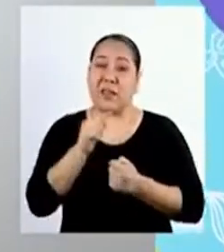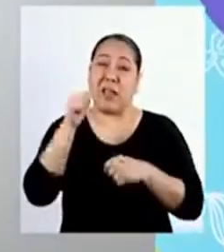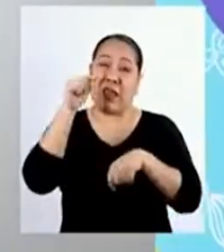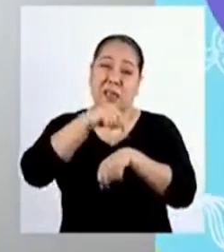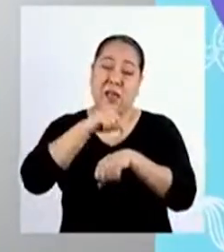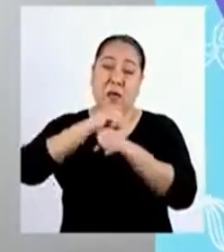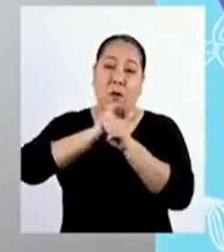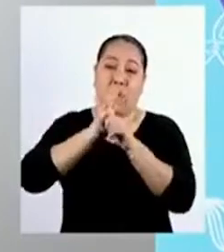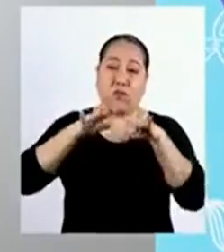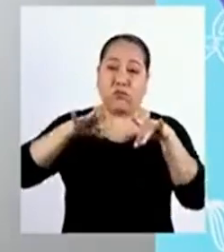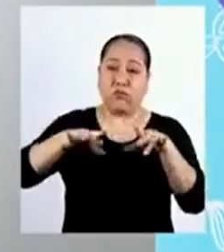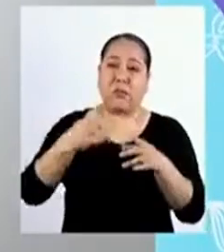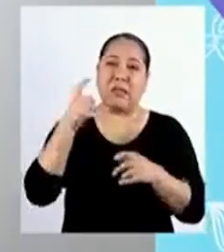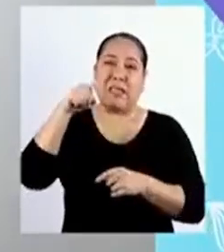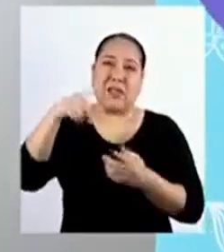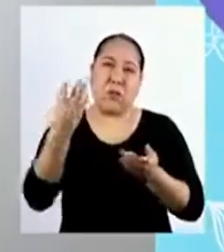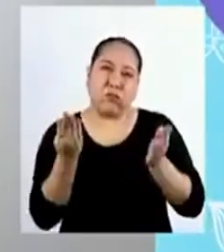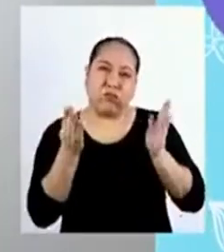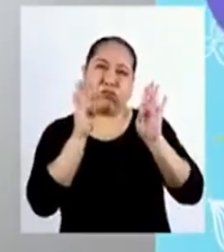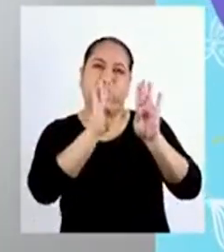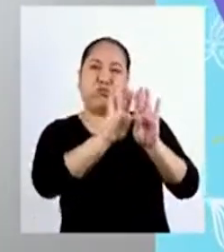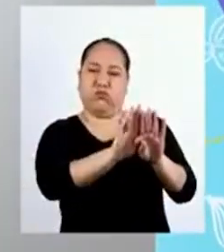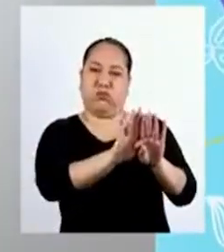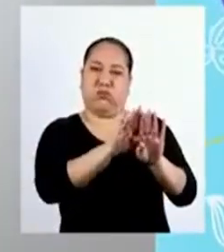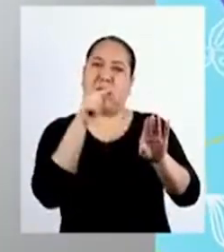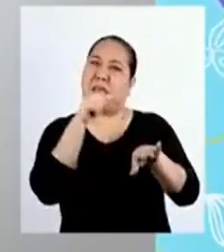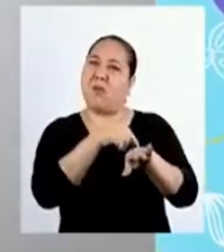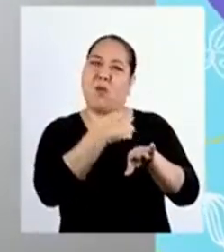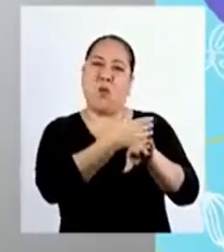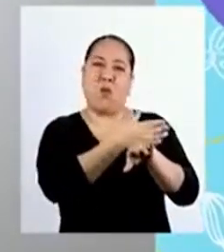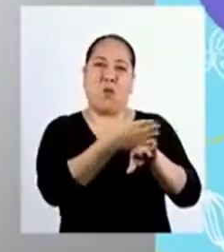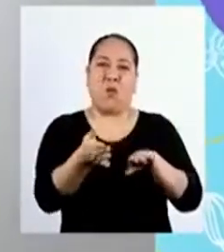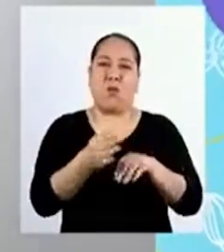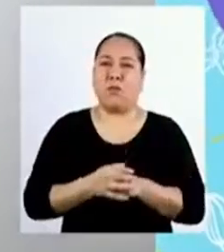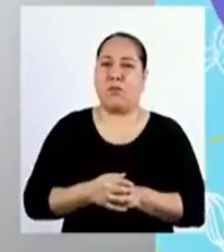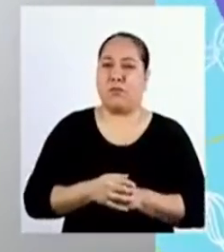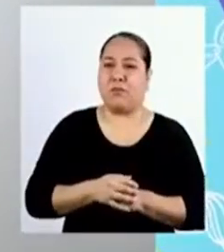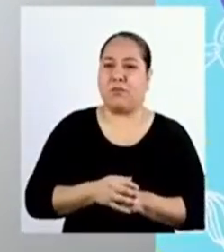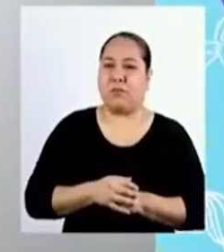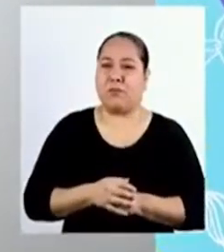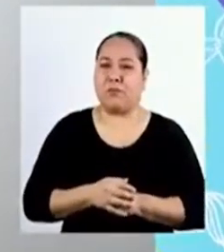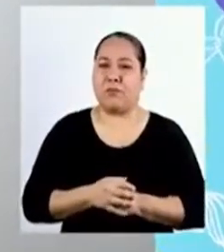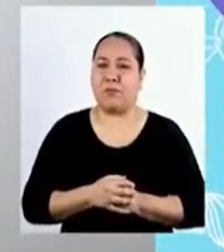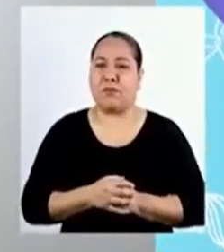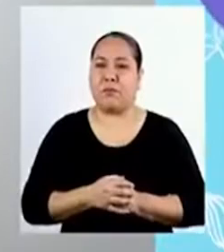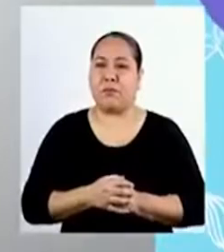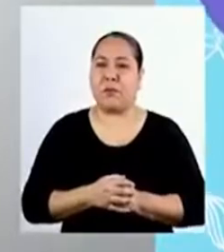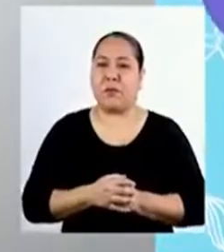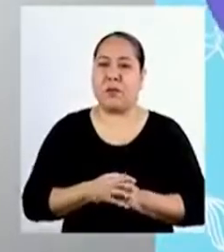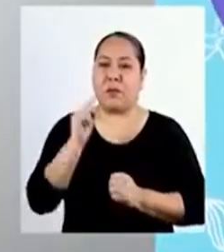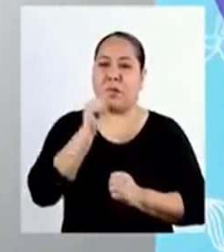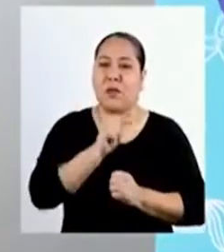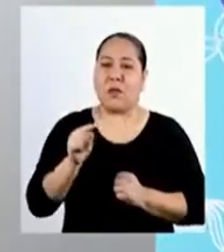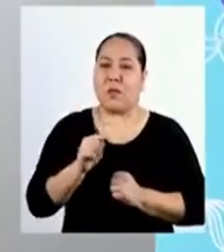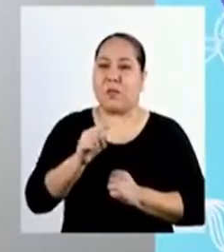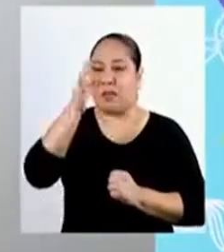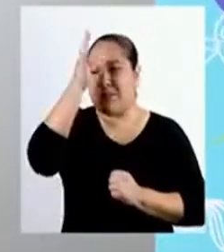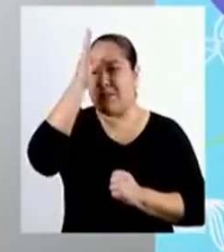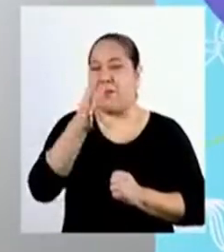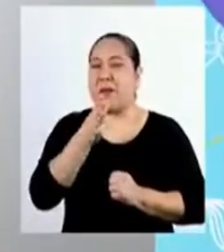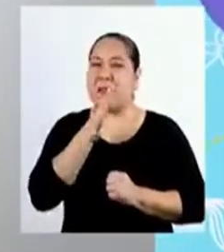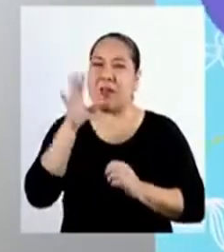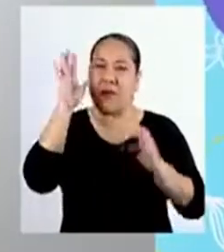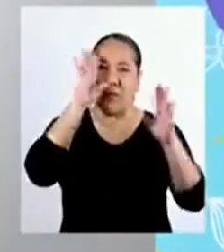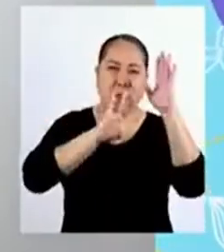pandemia, tuvimos que cerrarlo durante un buen tiempo. Las ventas bajaron. Bueno, igualmente que mis padres se